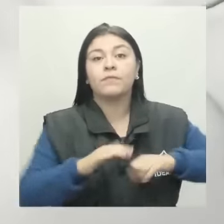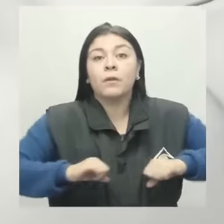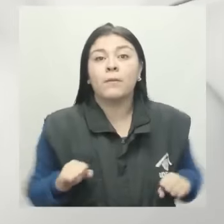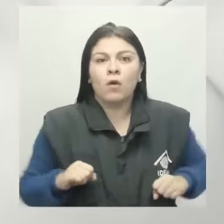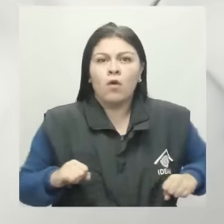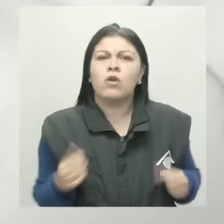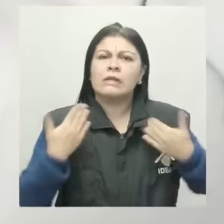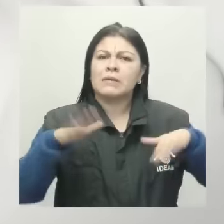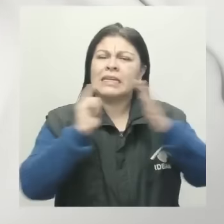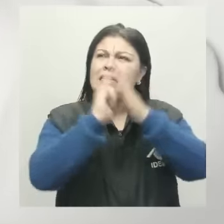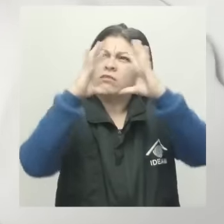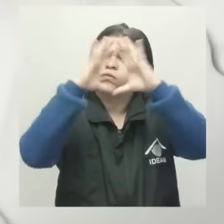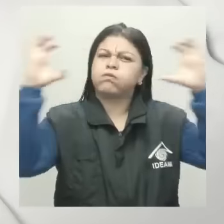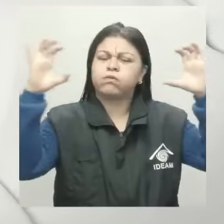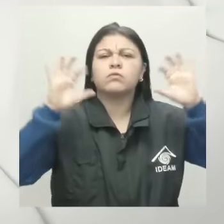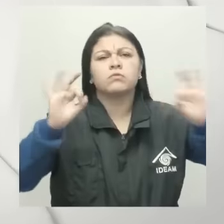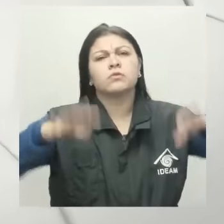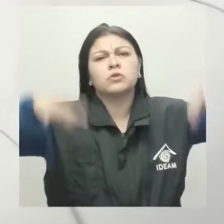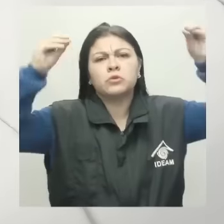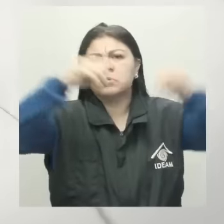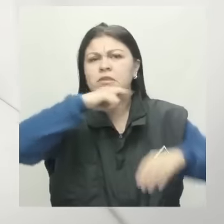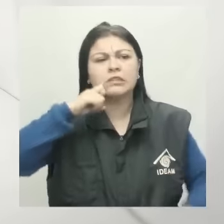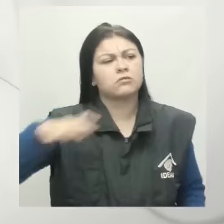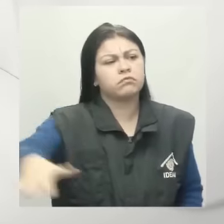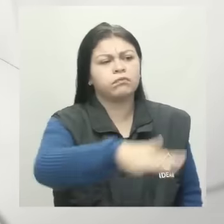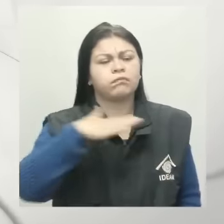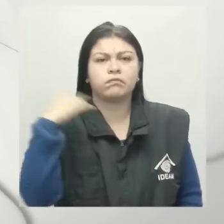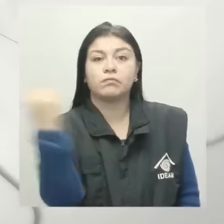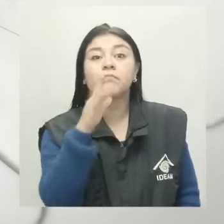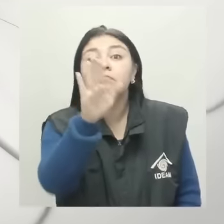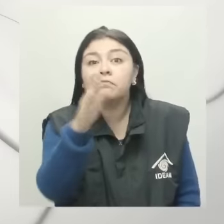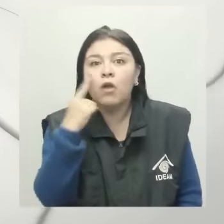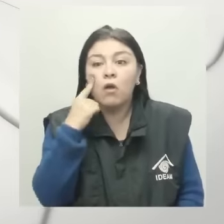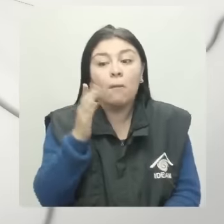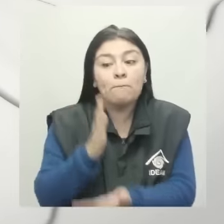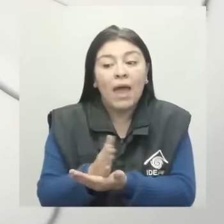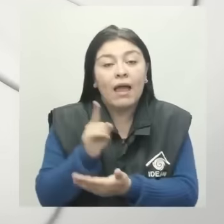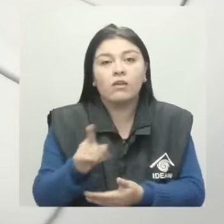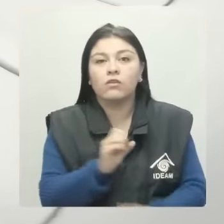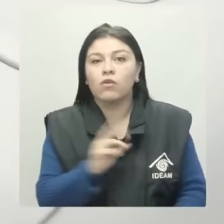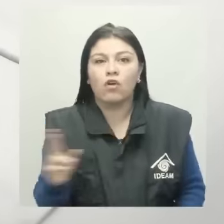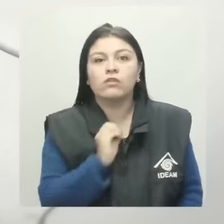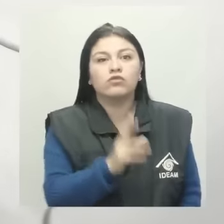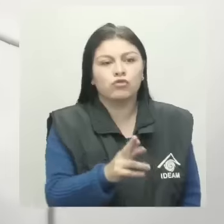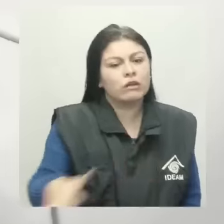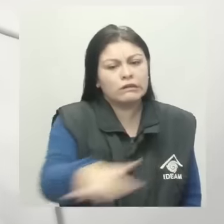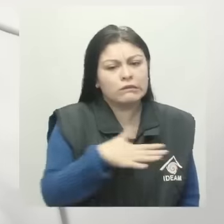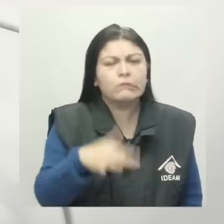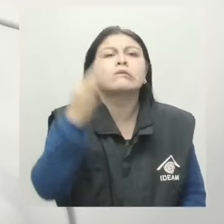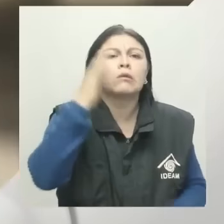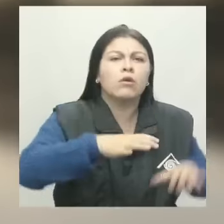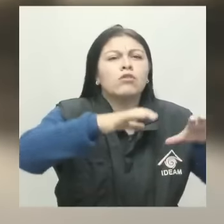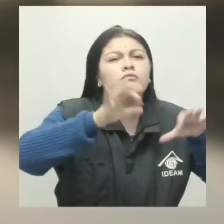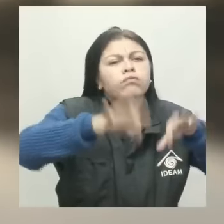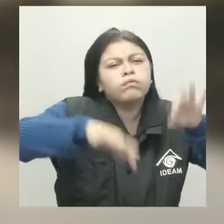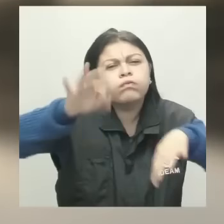mayormente cubierto, con tiempo seco en gran parte del área, excepto en sectores dispersos del oriente y sur, donde son estimadas